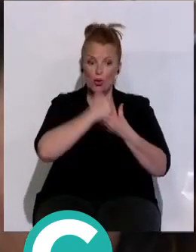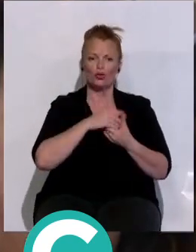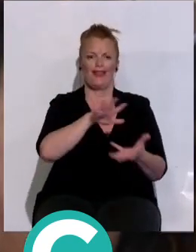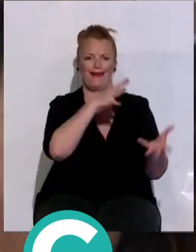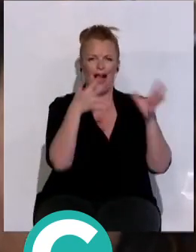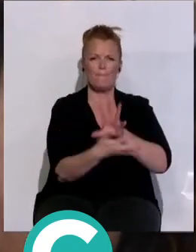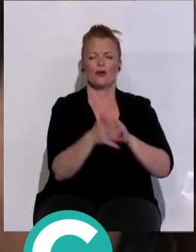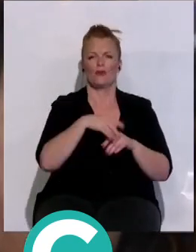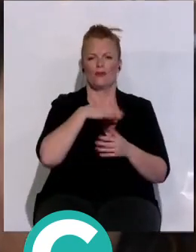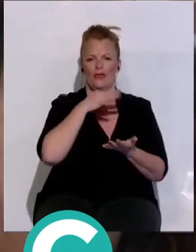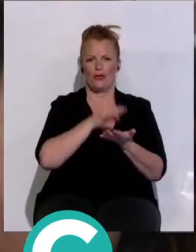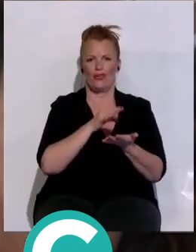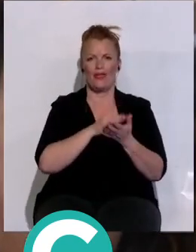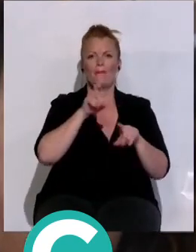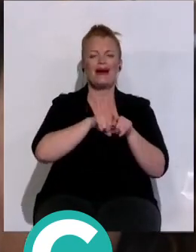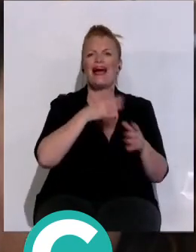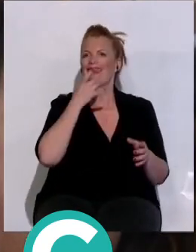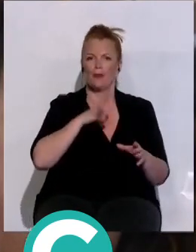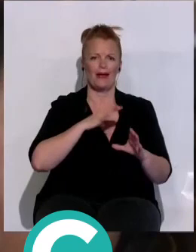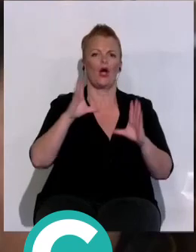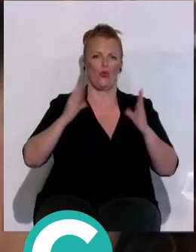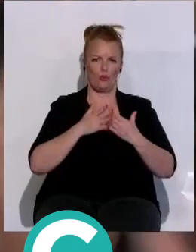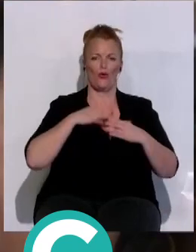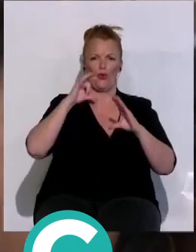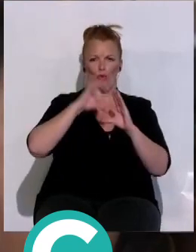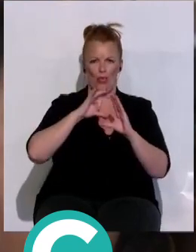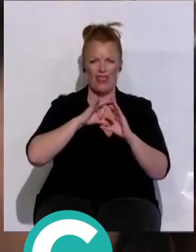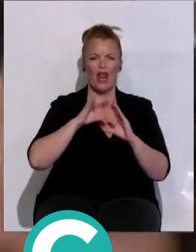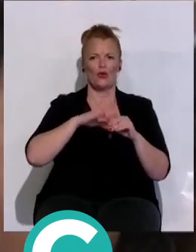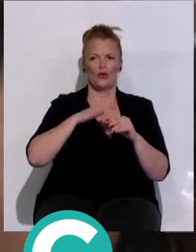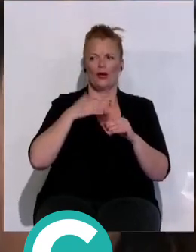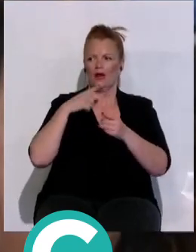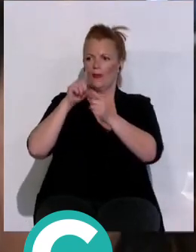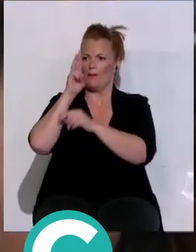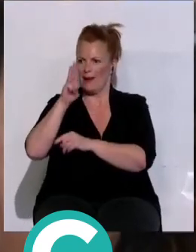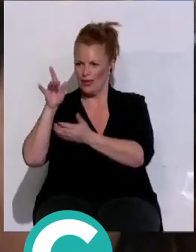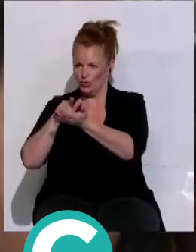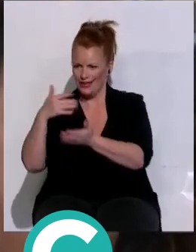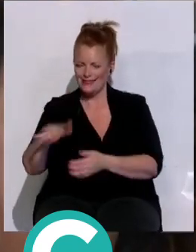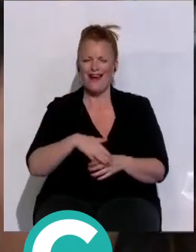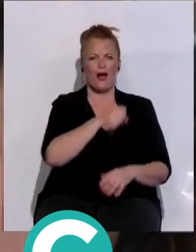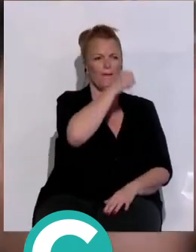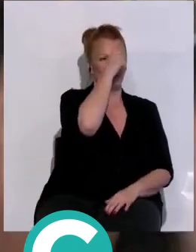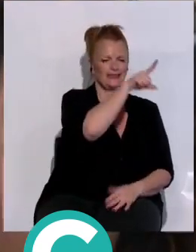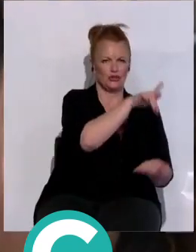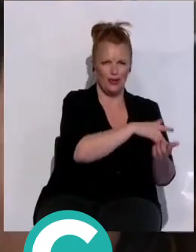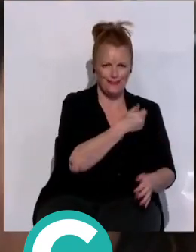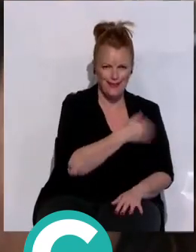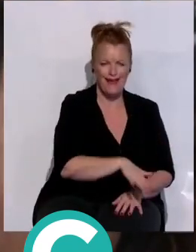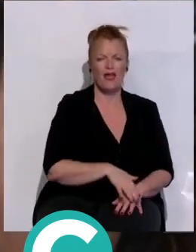de Cádiz es el voto a Ciudadanos. Nosotros ya hemos visto cómo en la ciudad ha pasado el Partido Popular, ha pasado el Partido Socialista, ha pasado este